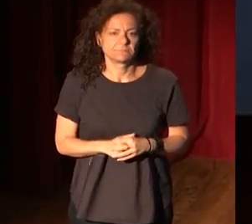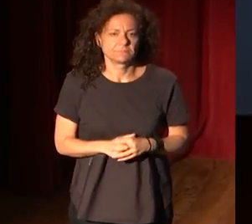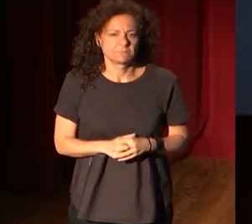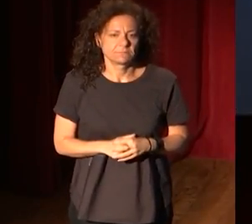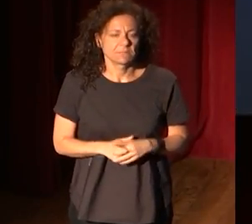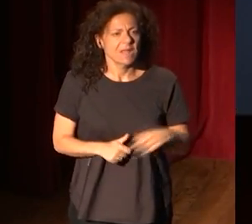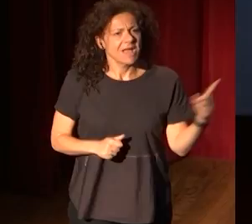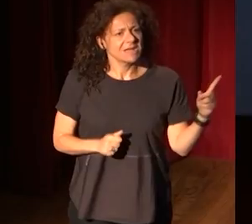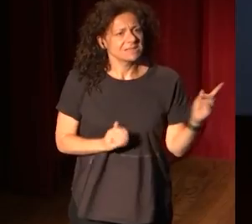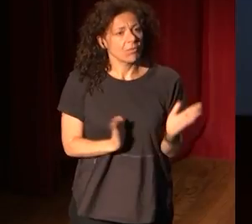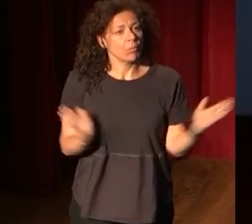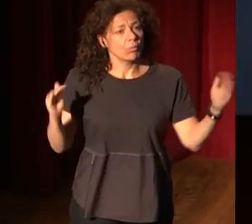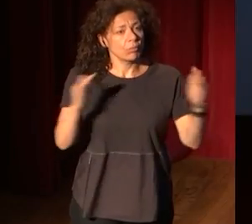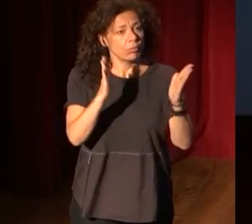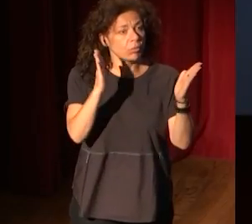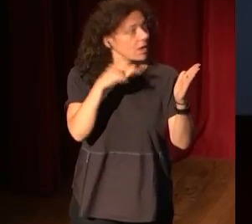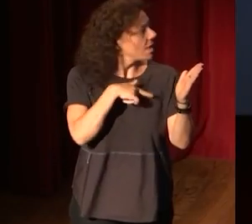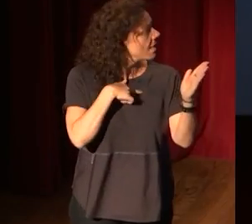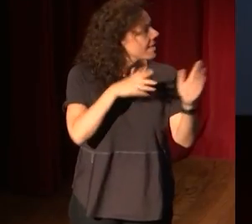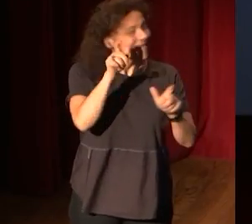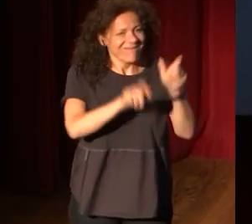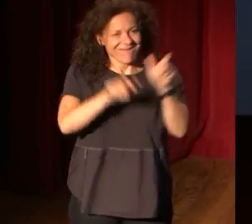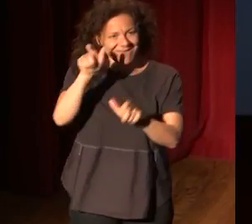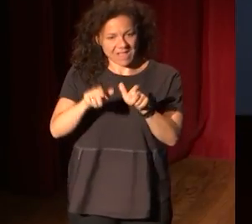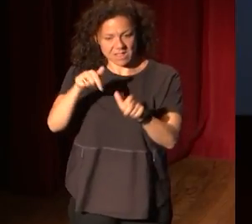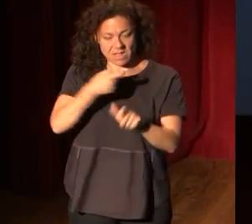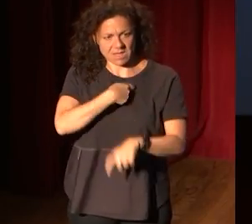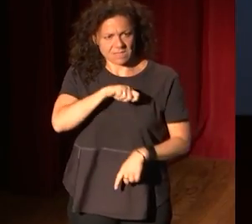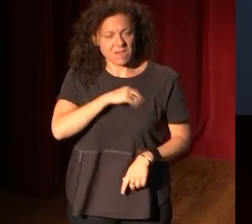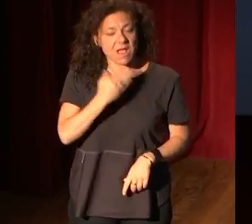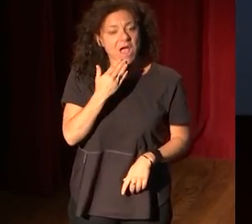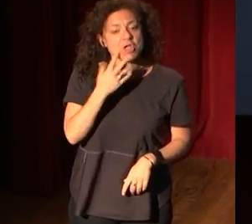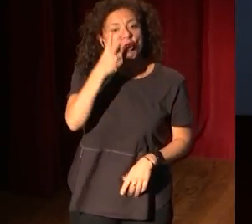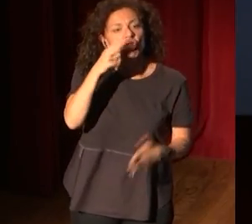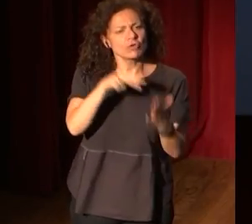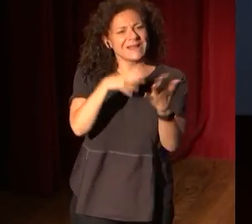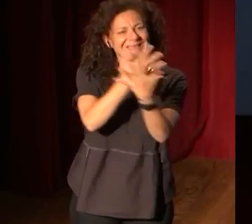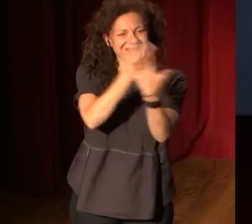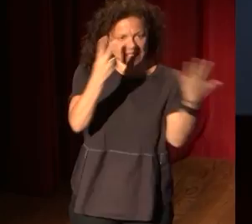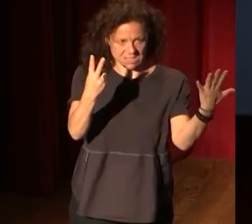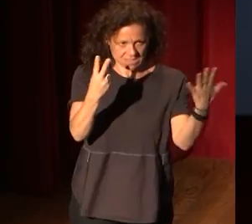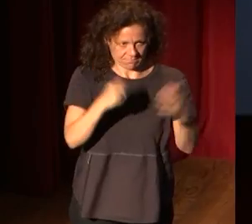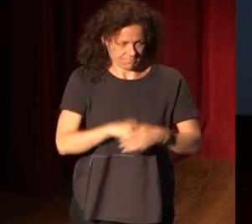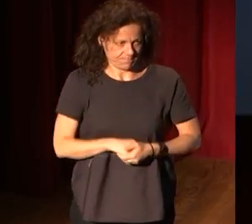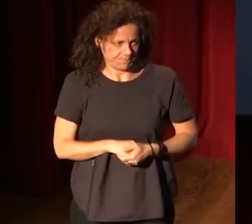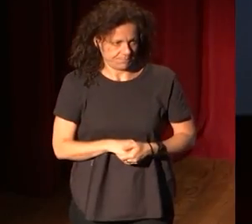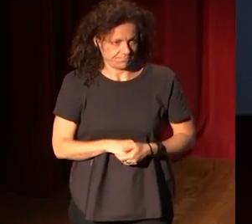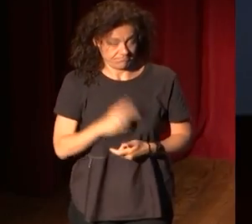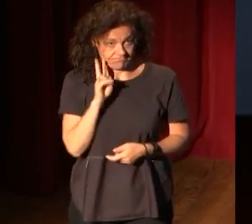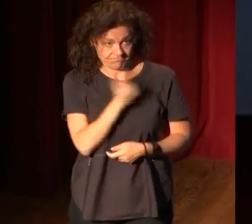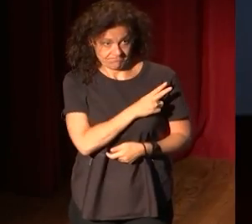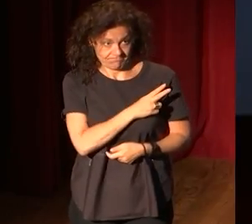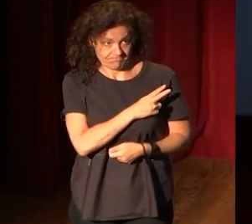Esta es la pirámide de población en España en el año 2017. Como ven,